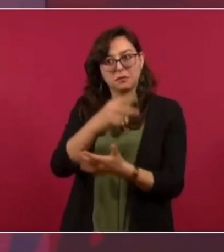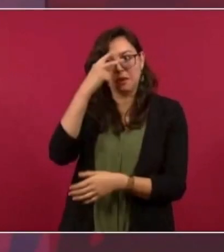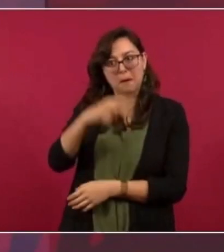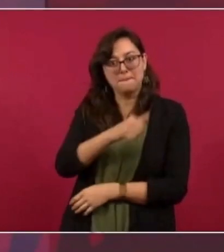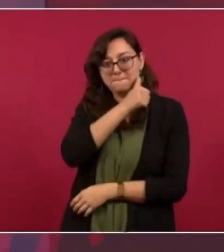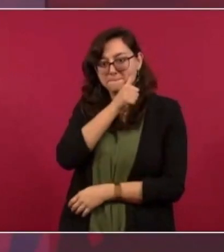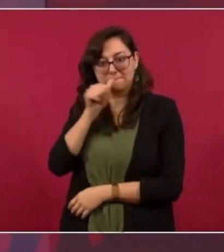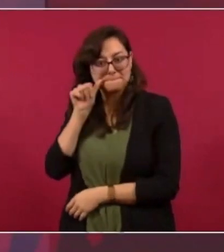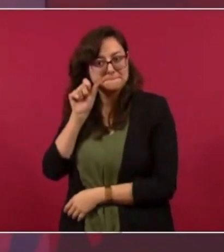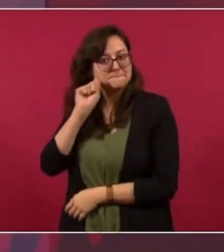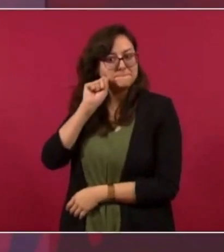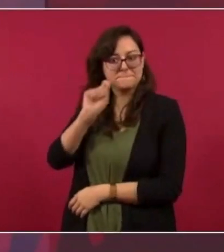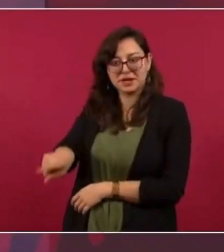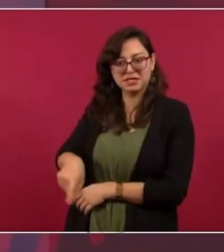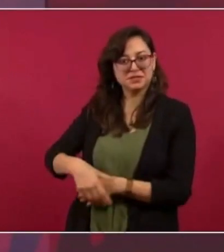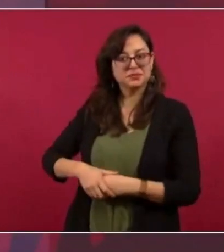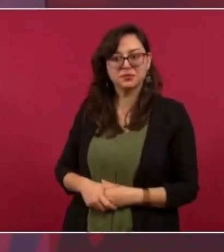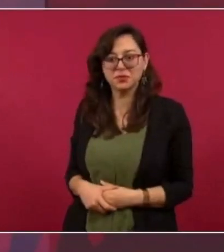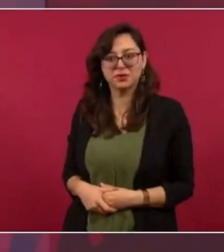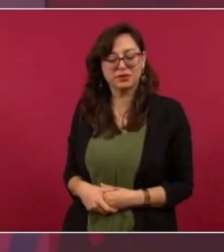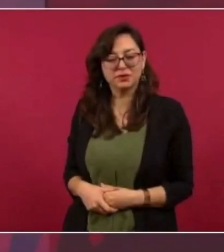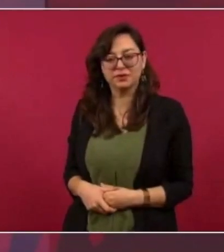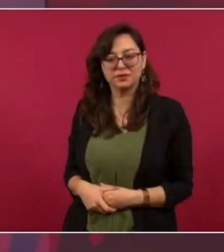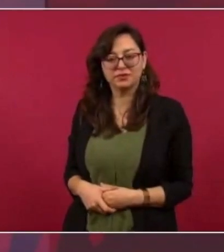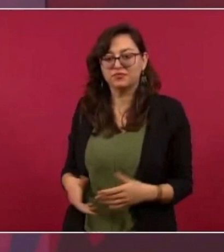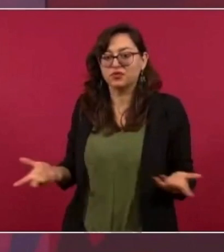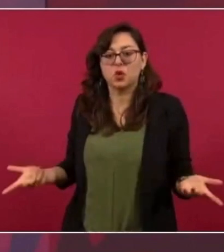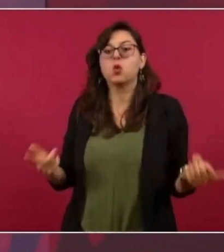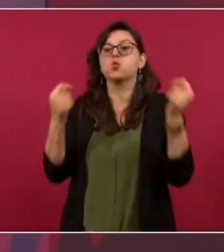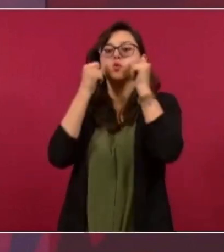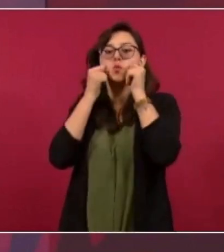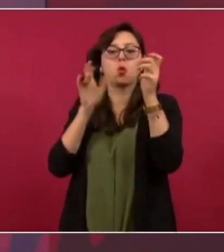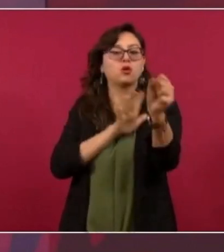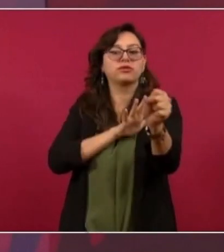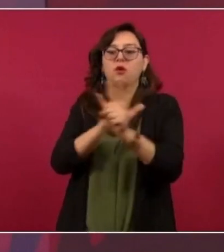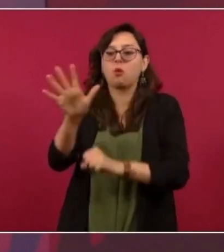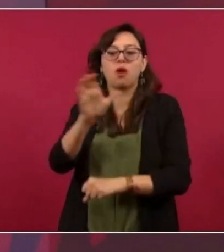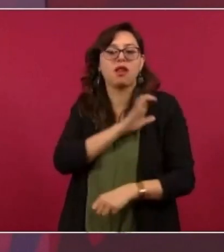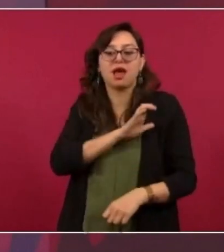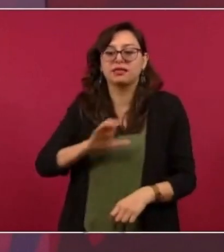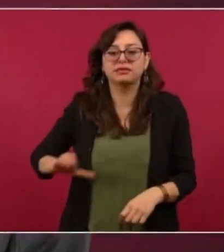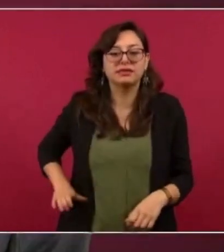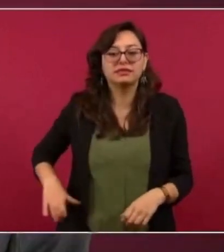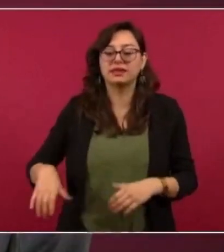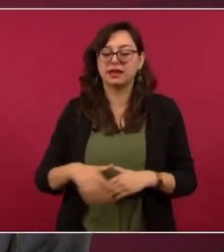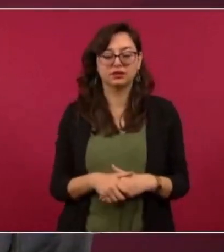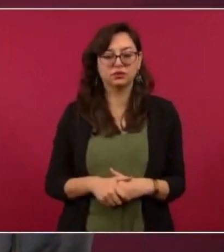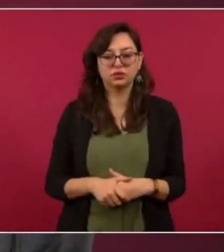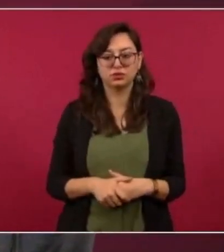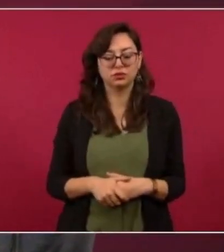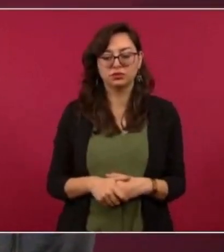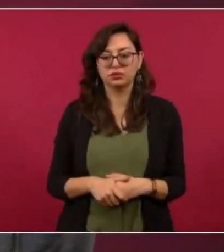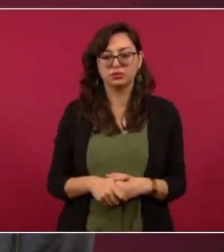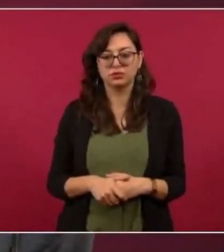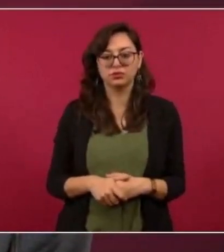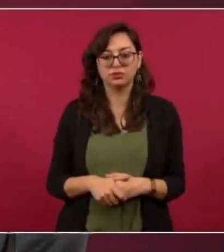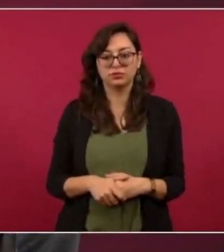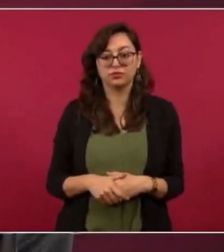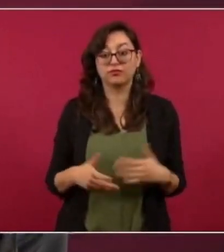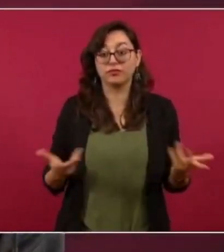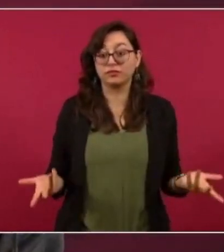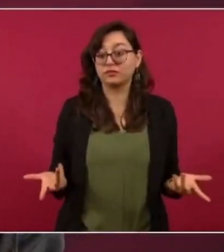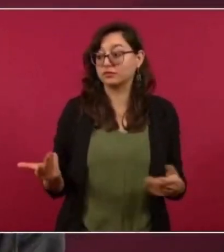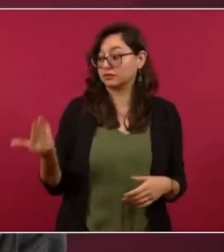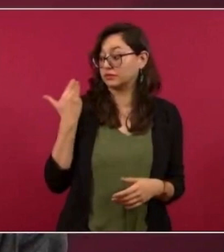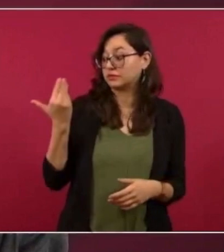el candidato que sacó más votos en la